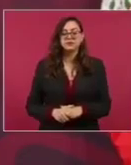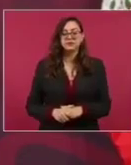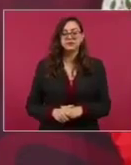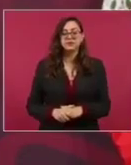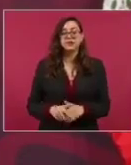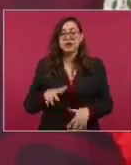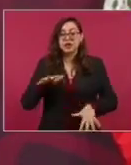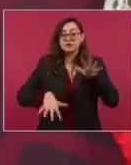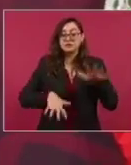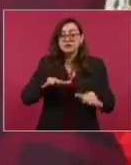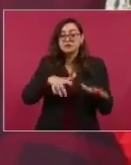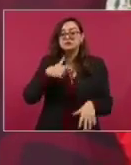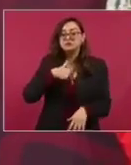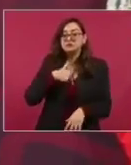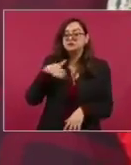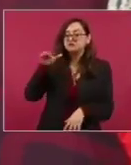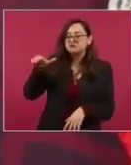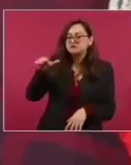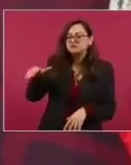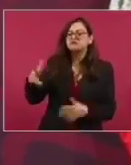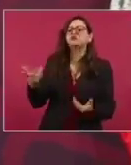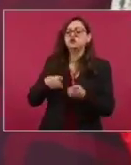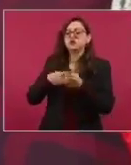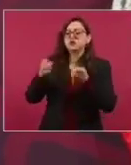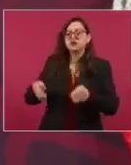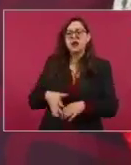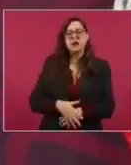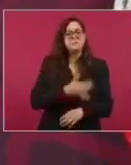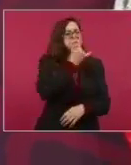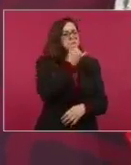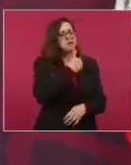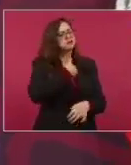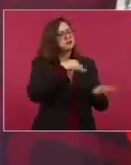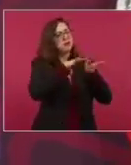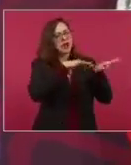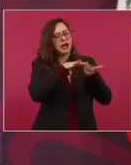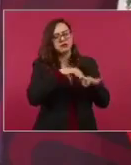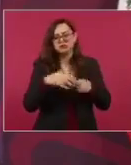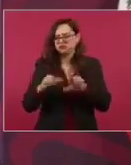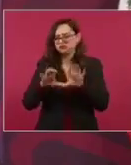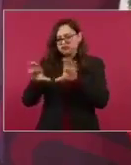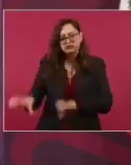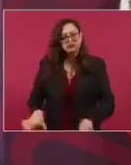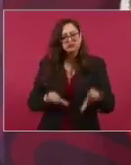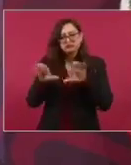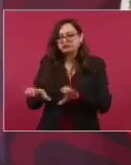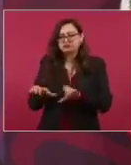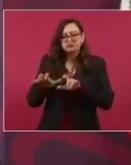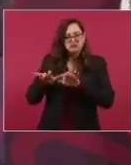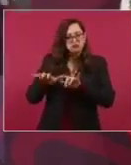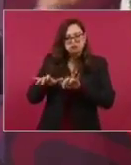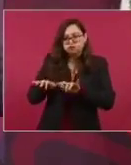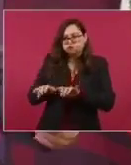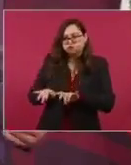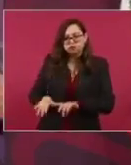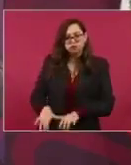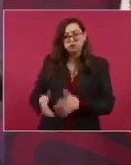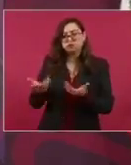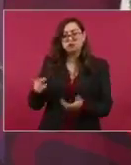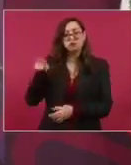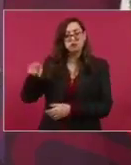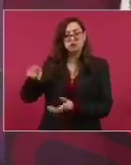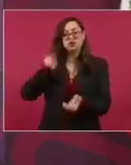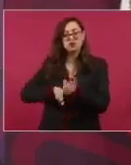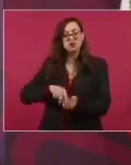me dice, estoy de mi trabajo, tengo su computadora, yo que trabaja, que es en la